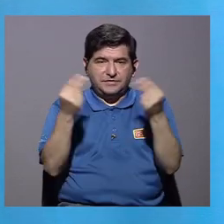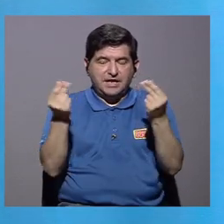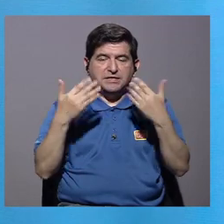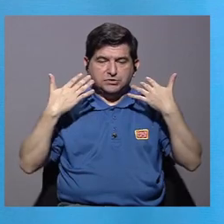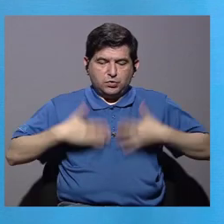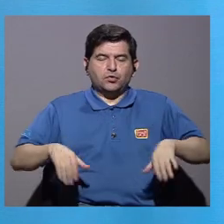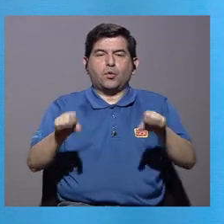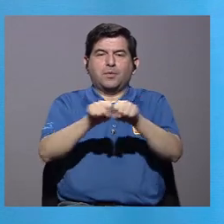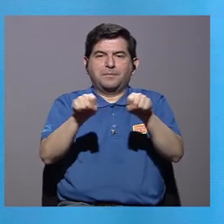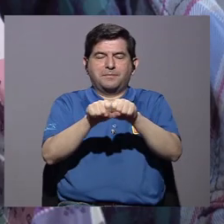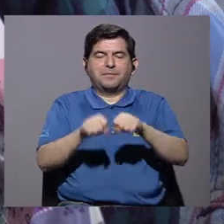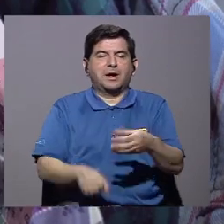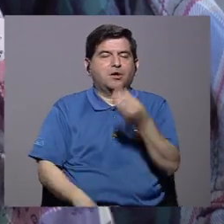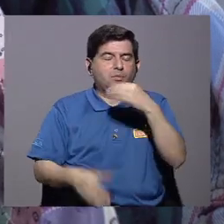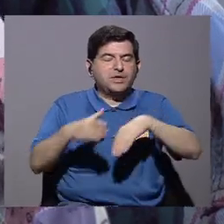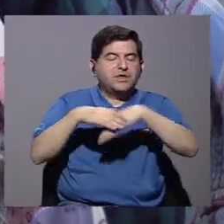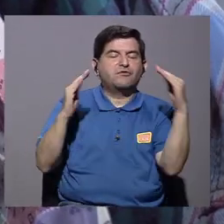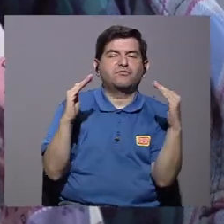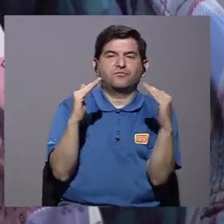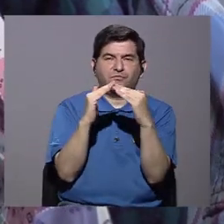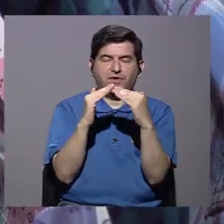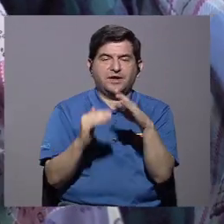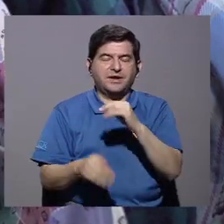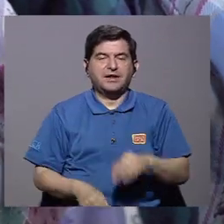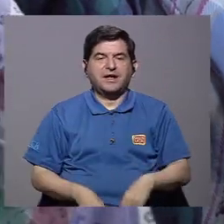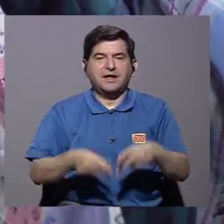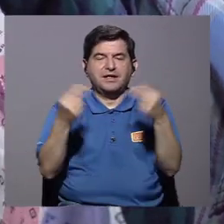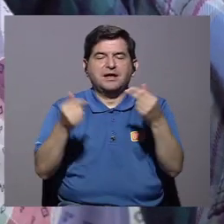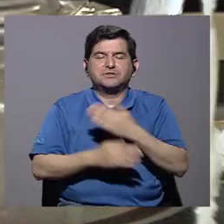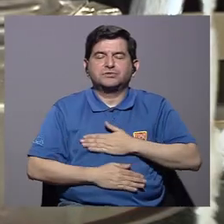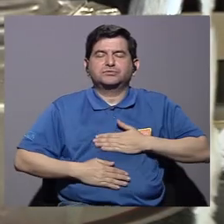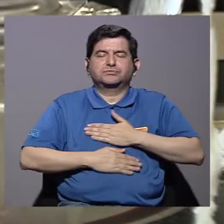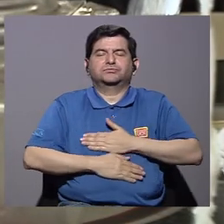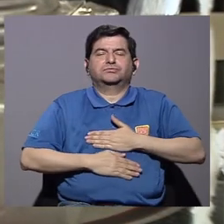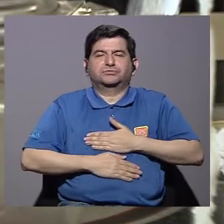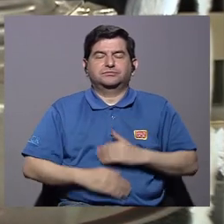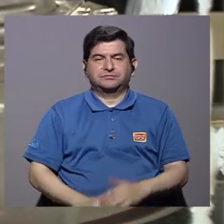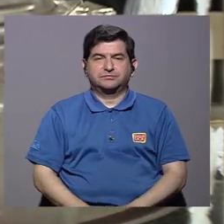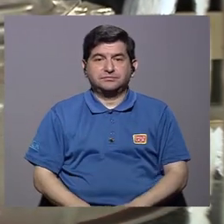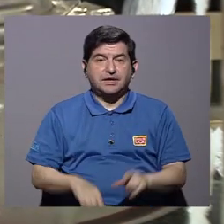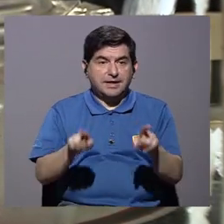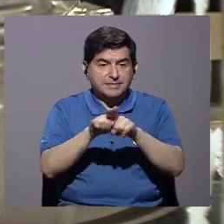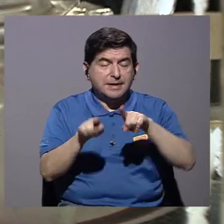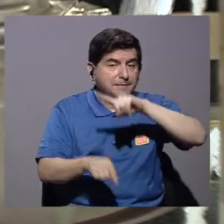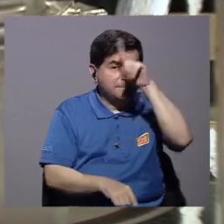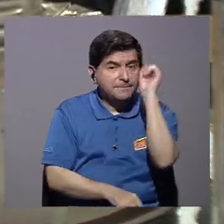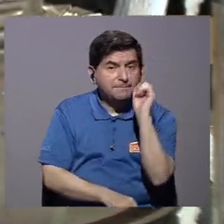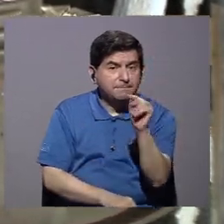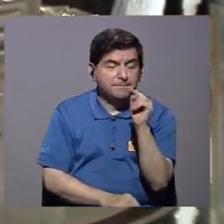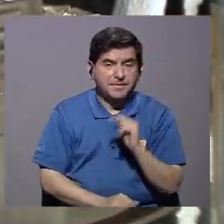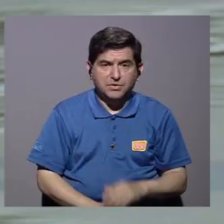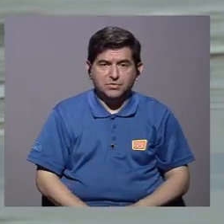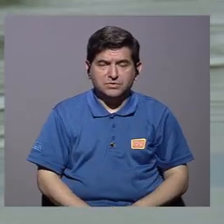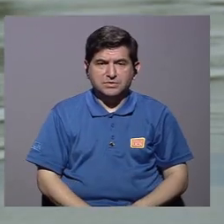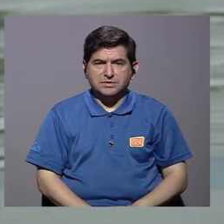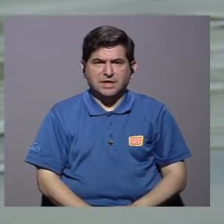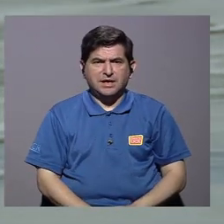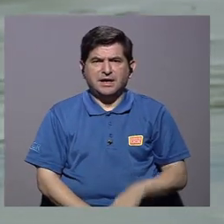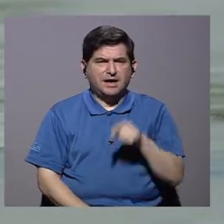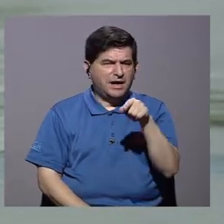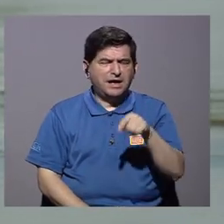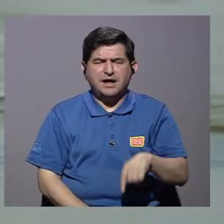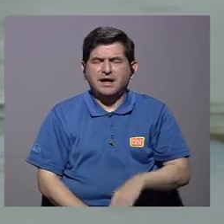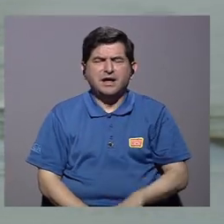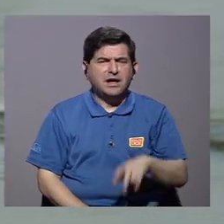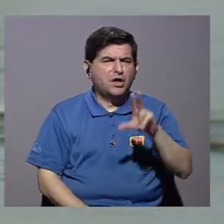son el gasto de ropa y zapatos, comidas fuera del hogar y gastos en recreación. También se les pregunta acerca